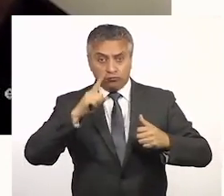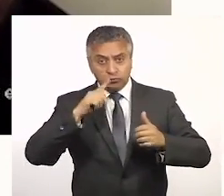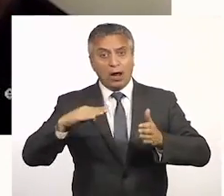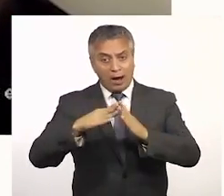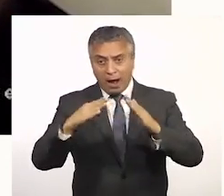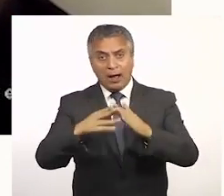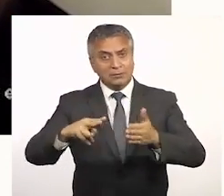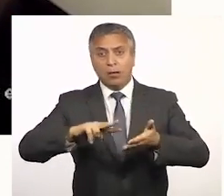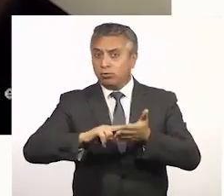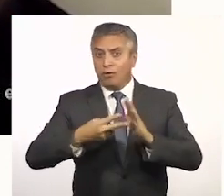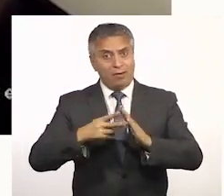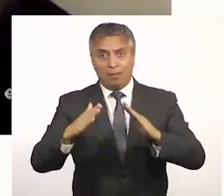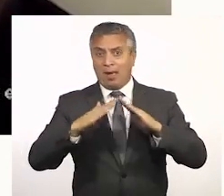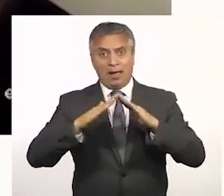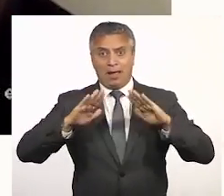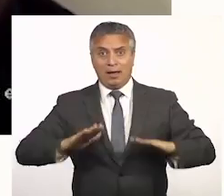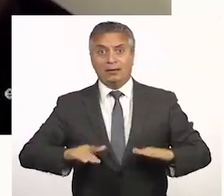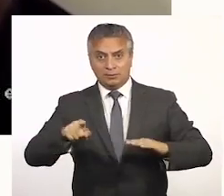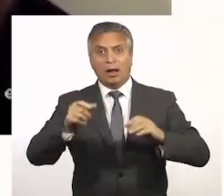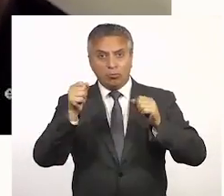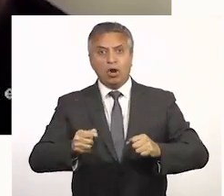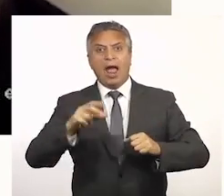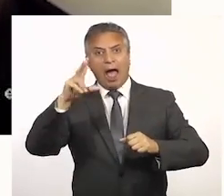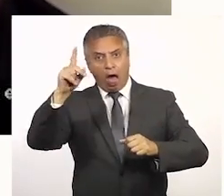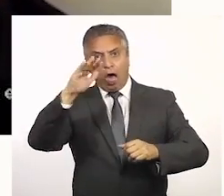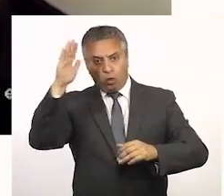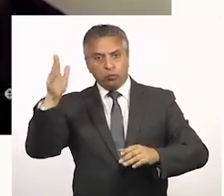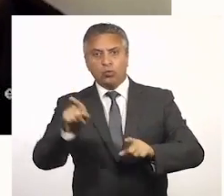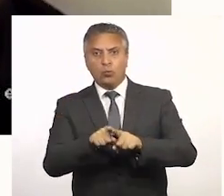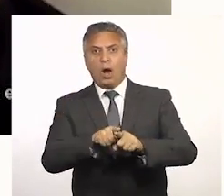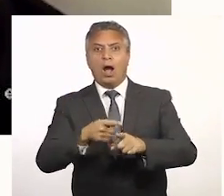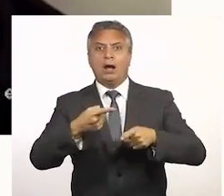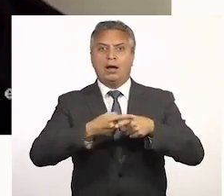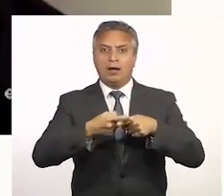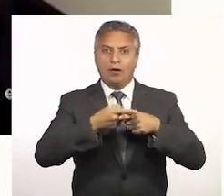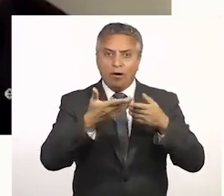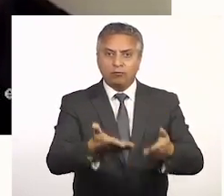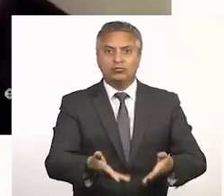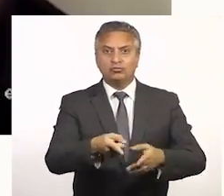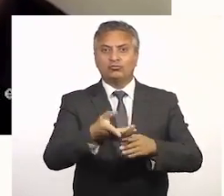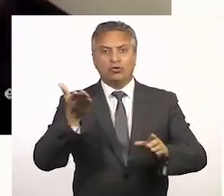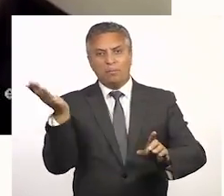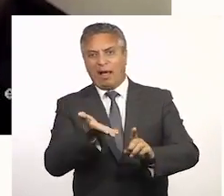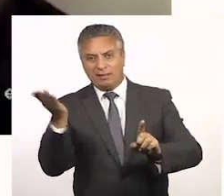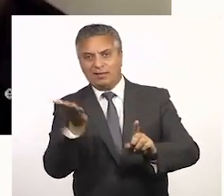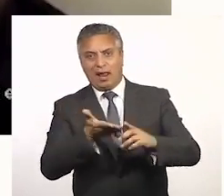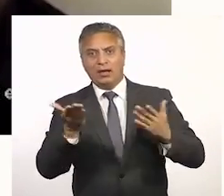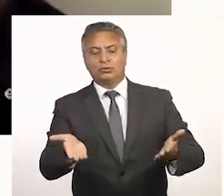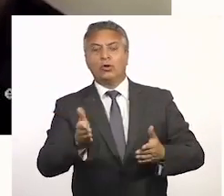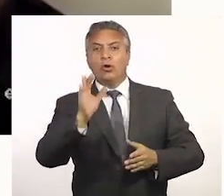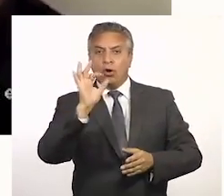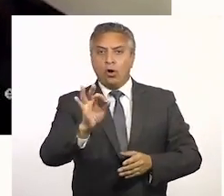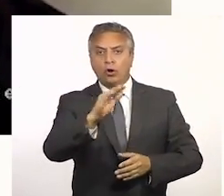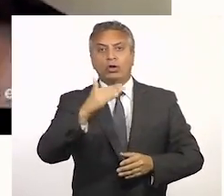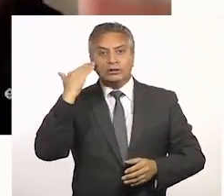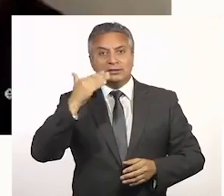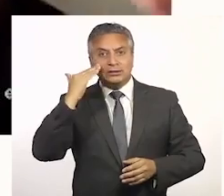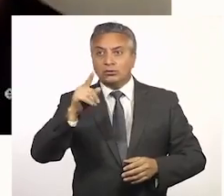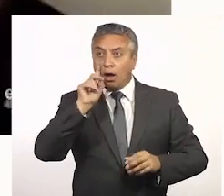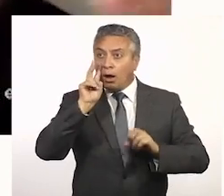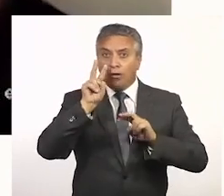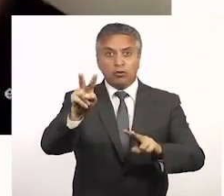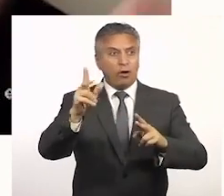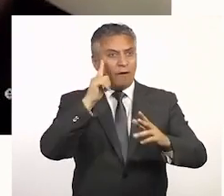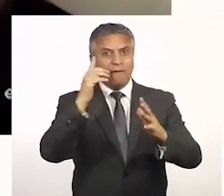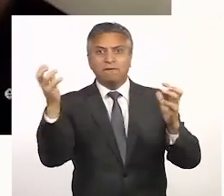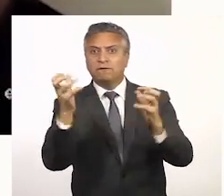tienen problemas en la casa con la cuarentena porque hay un adulto que los puede estar maltratando o hay algún adulto que los puede estar, o